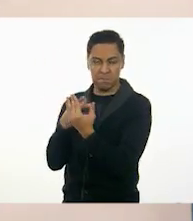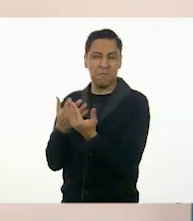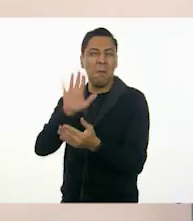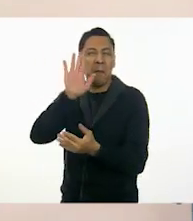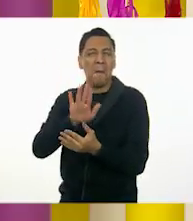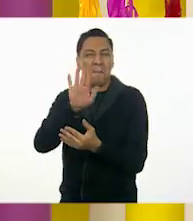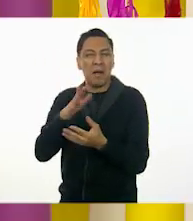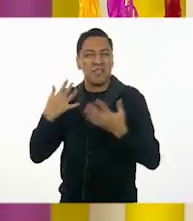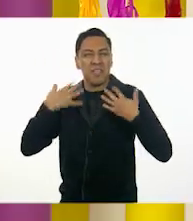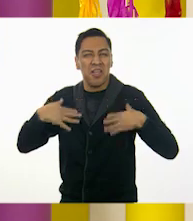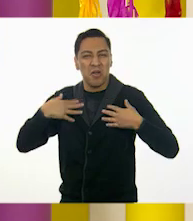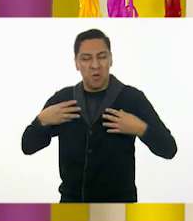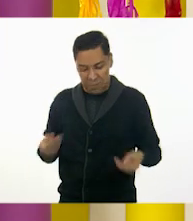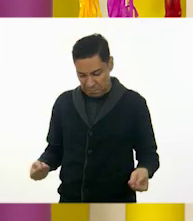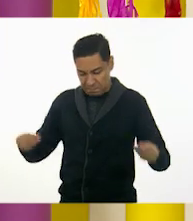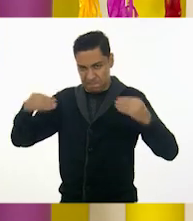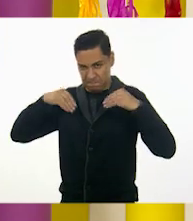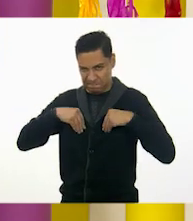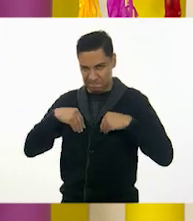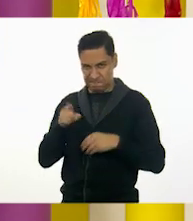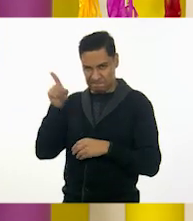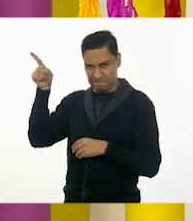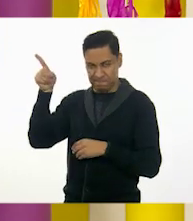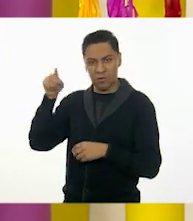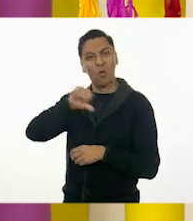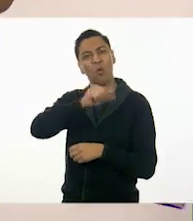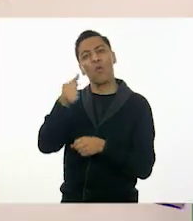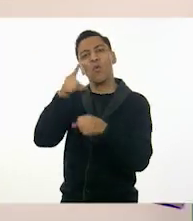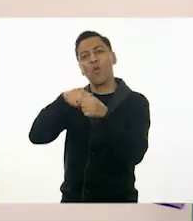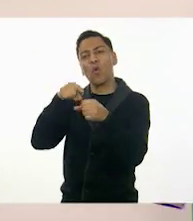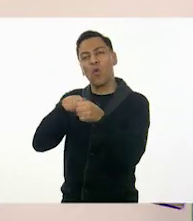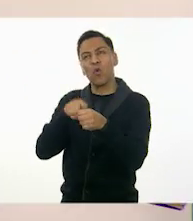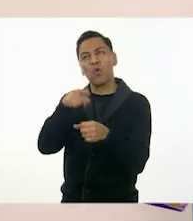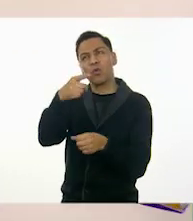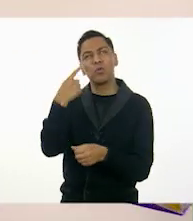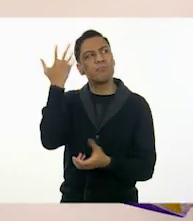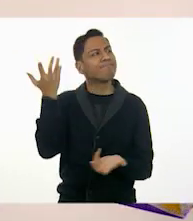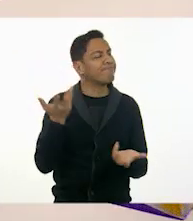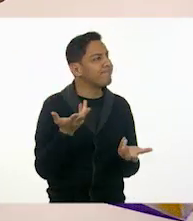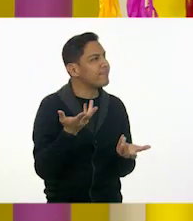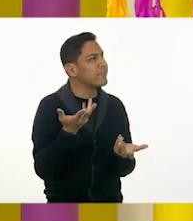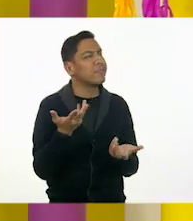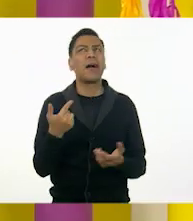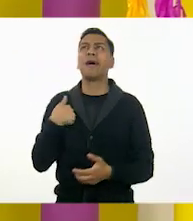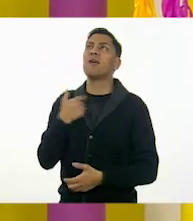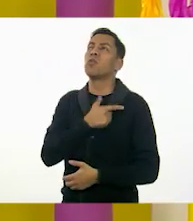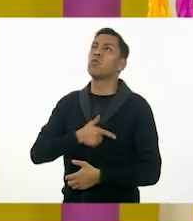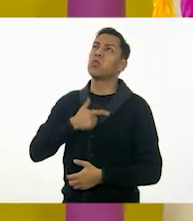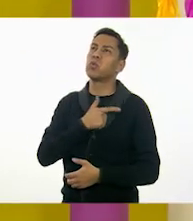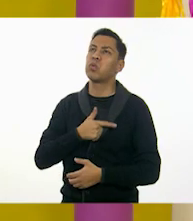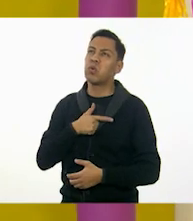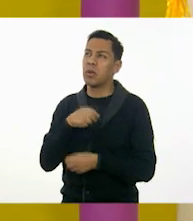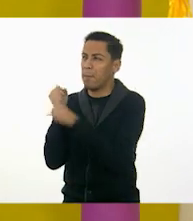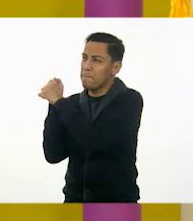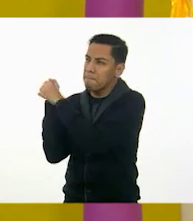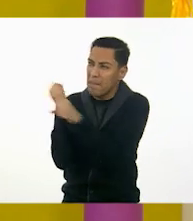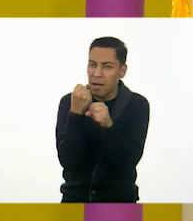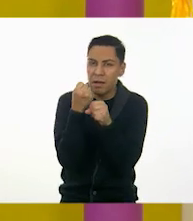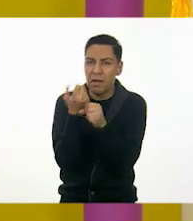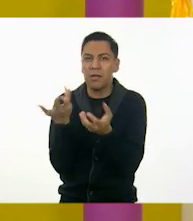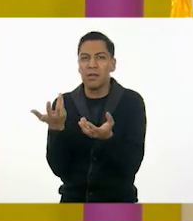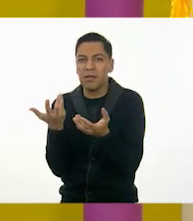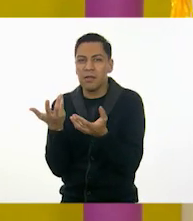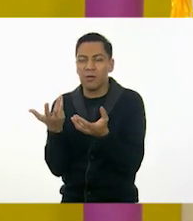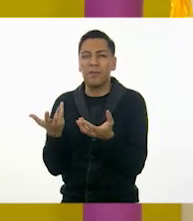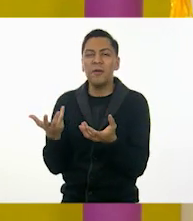nuestro cono. Vamos a vestir ahora este cono. ¿Qué otro color se te antoja? Ay, pues a mí me gustan en las piñatas los cálidos. A me